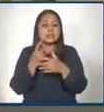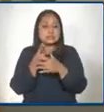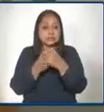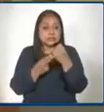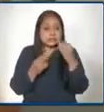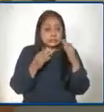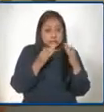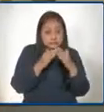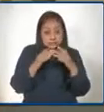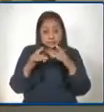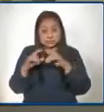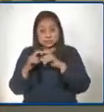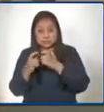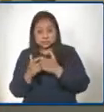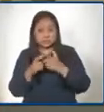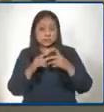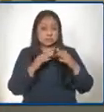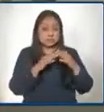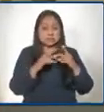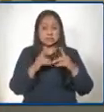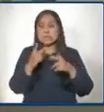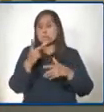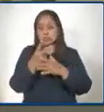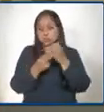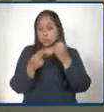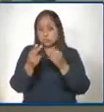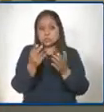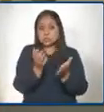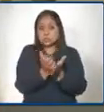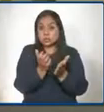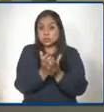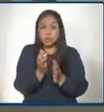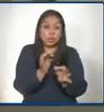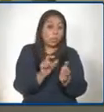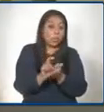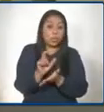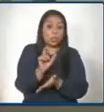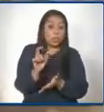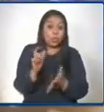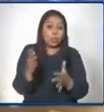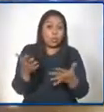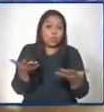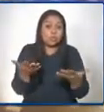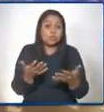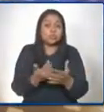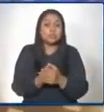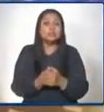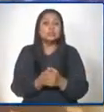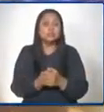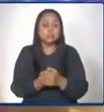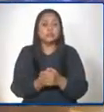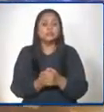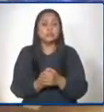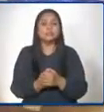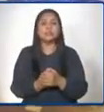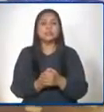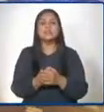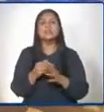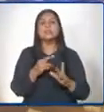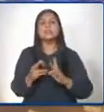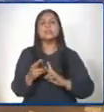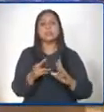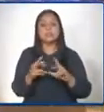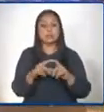¿Estos son colegios y escuelas o solo colegios, solo escuelas? Sí. Con relación a las clases híbridas,